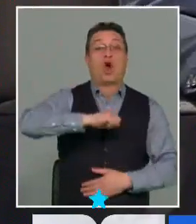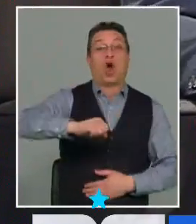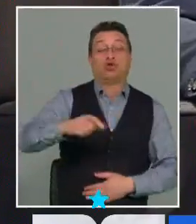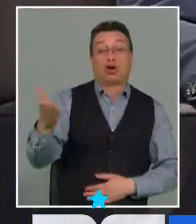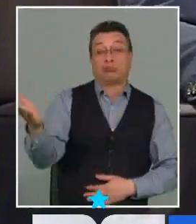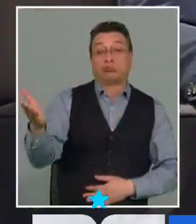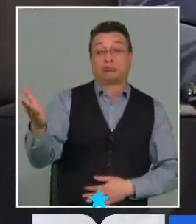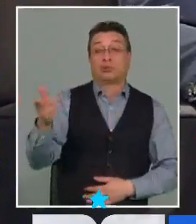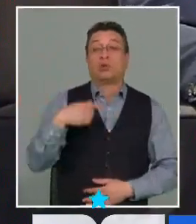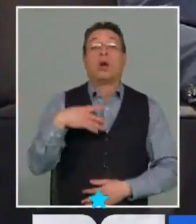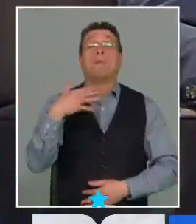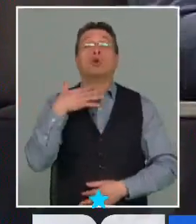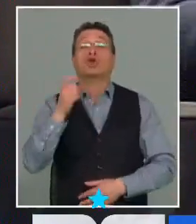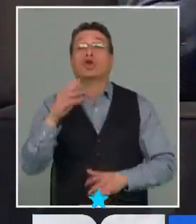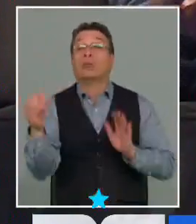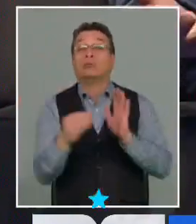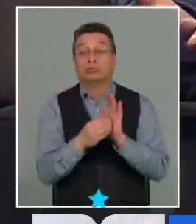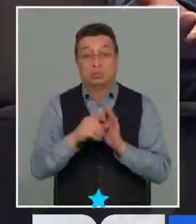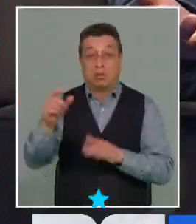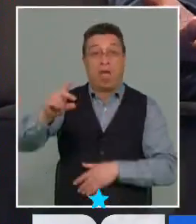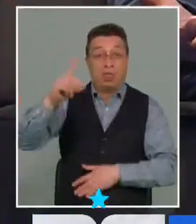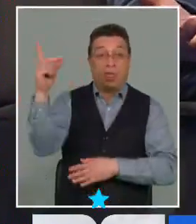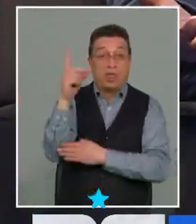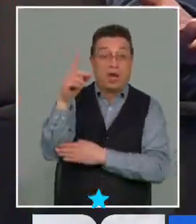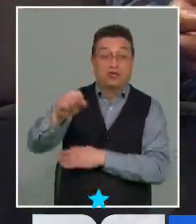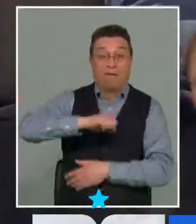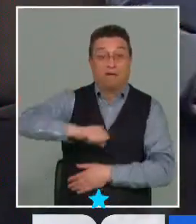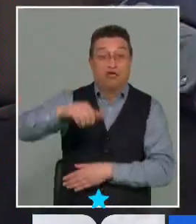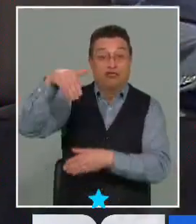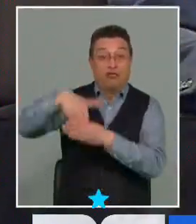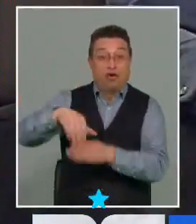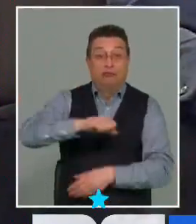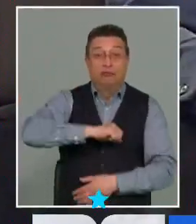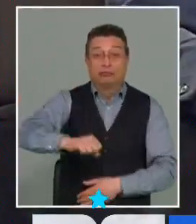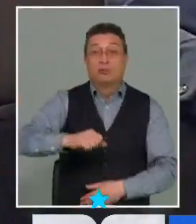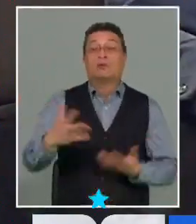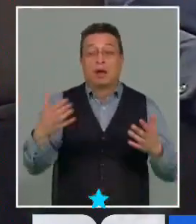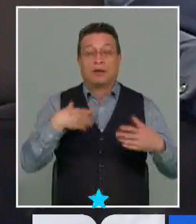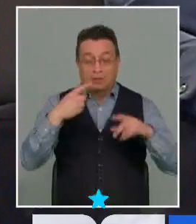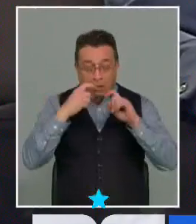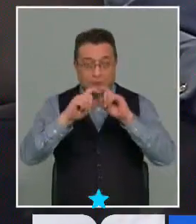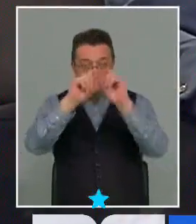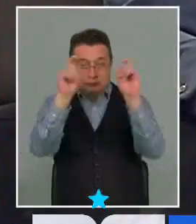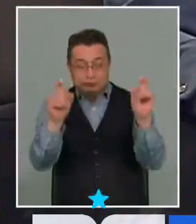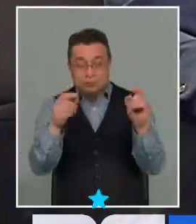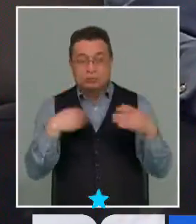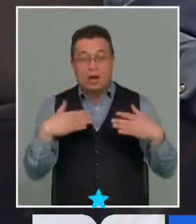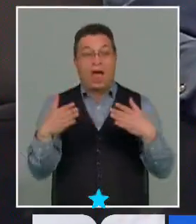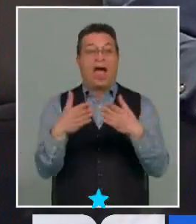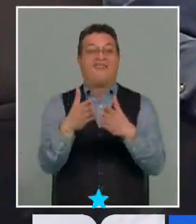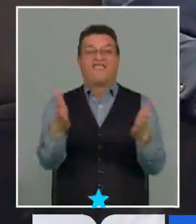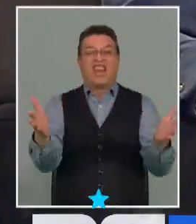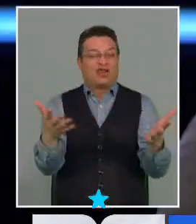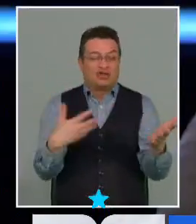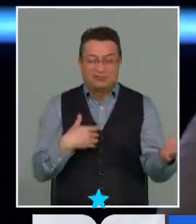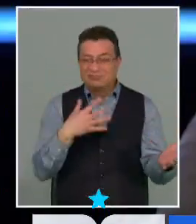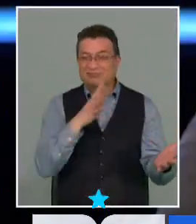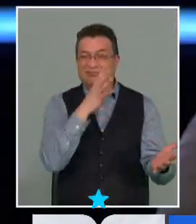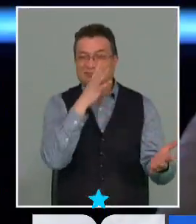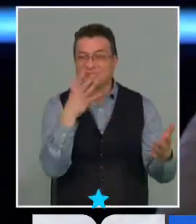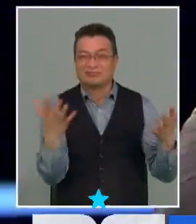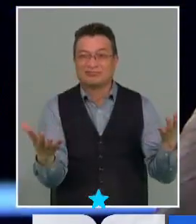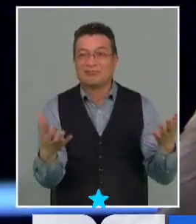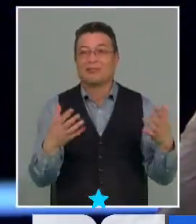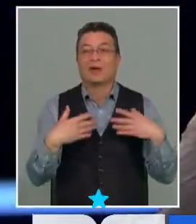qué eso no quedó consagrado? ¿A eso no Porque la derecha votó en contra. Porque finalmente queda esa incertidumbre, queda abierto eso. Entonces, claro,